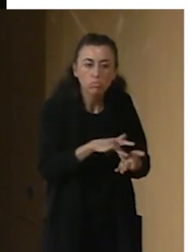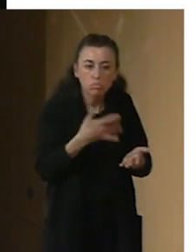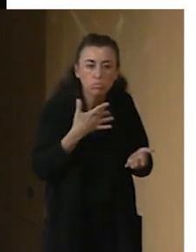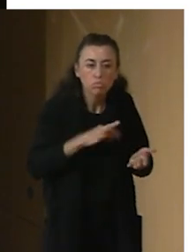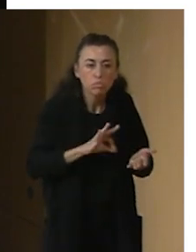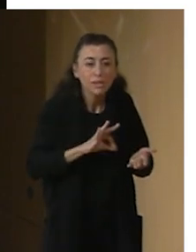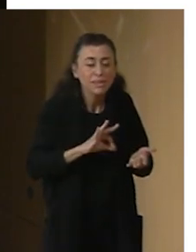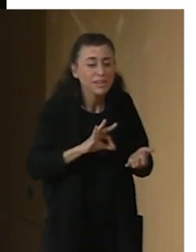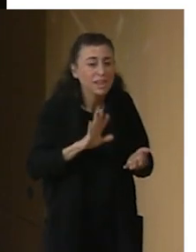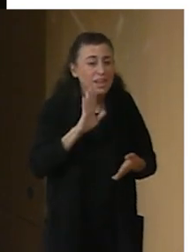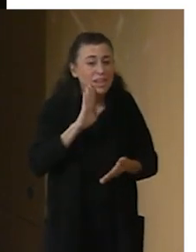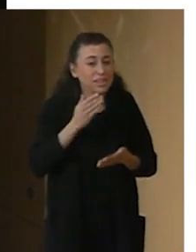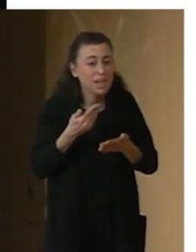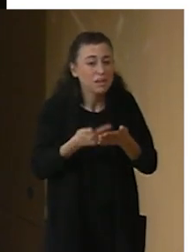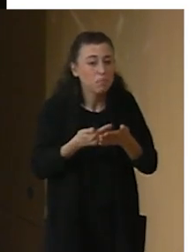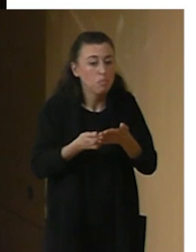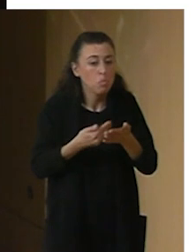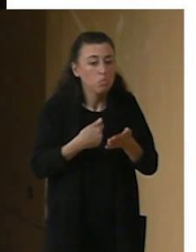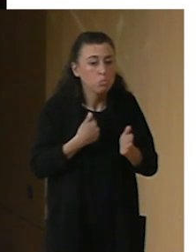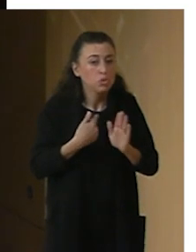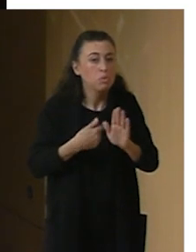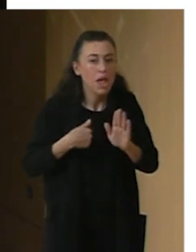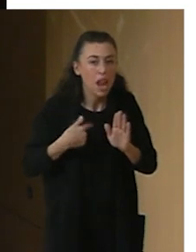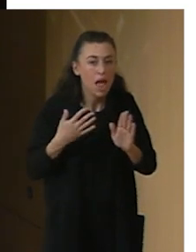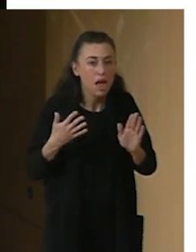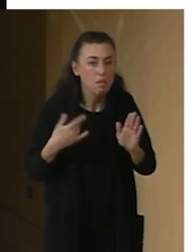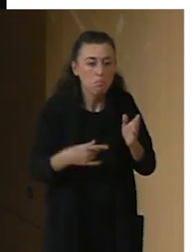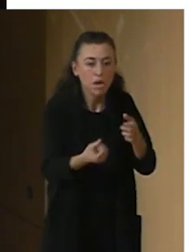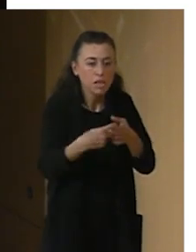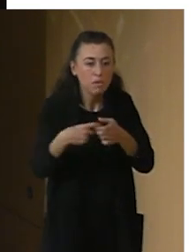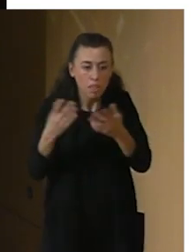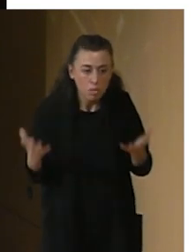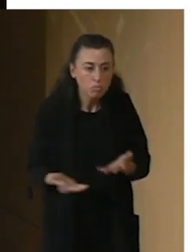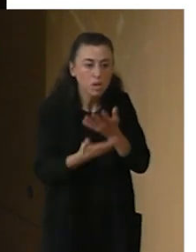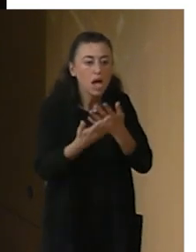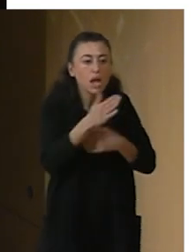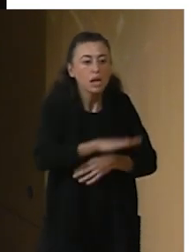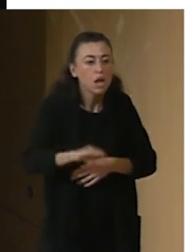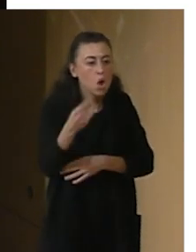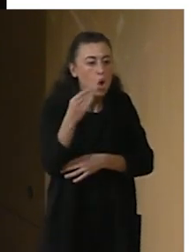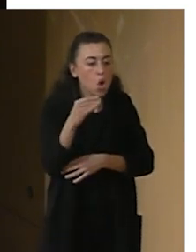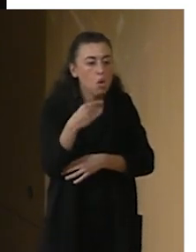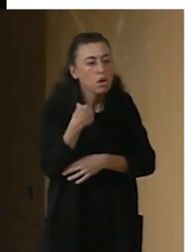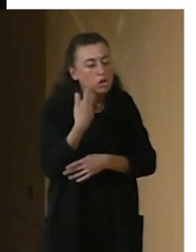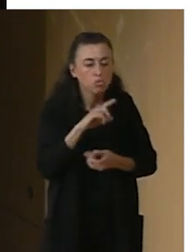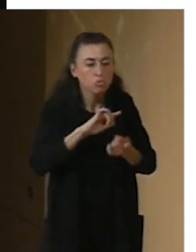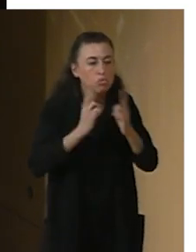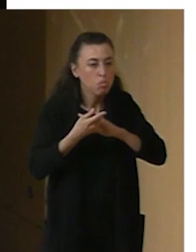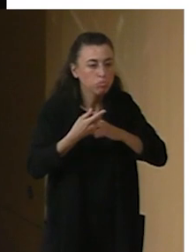participación de niños, niñas y jóvenes supone un cambio realmente importante para ello.